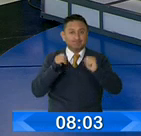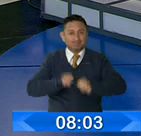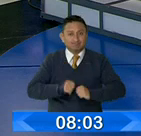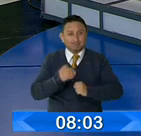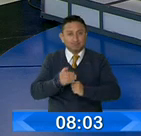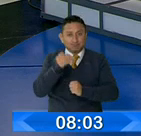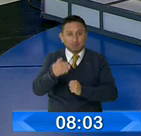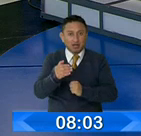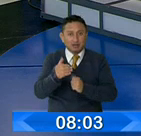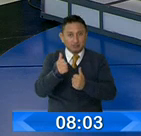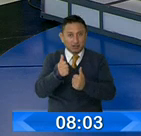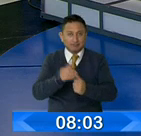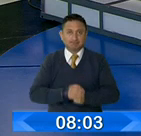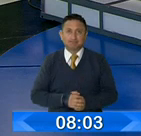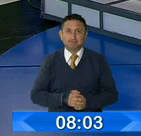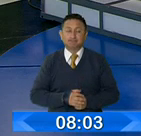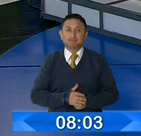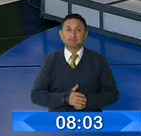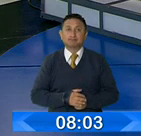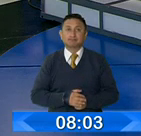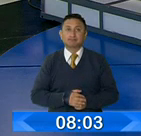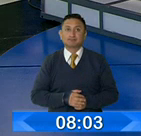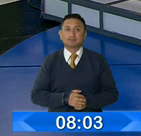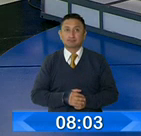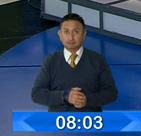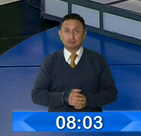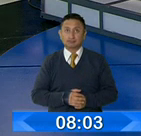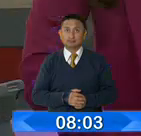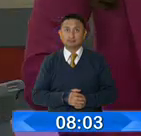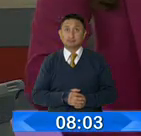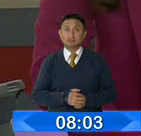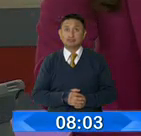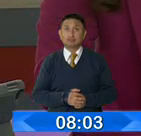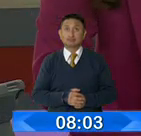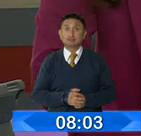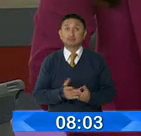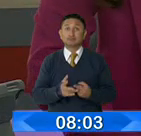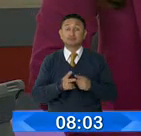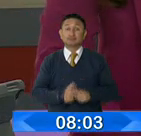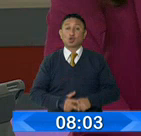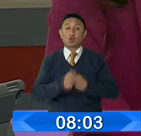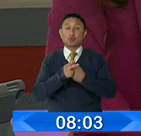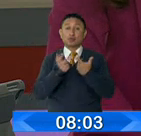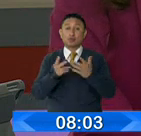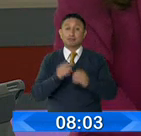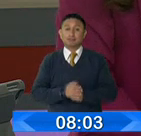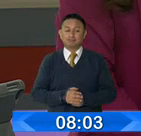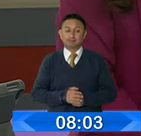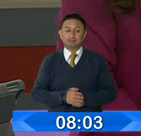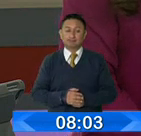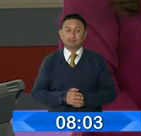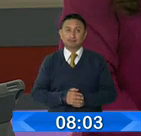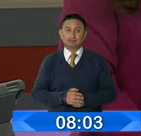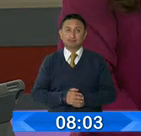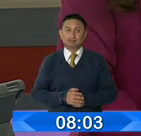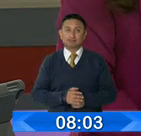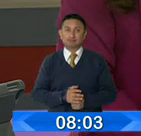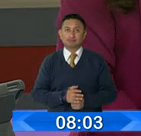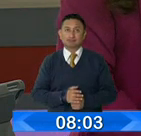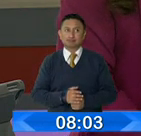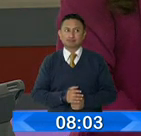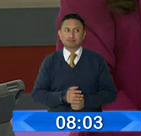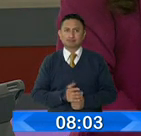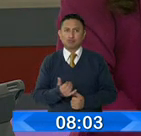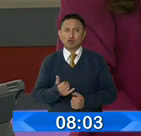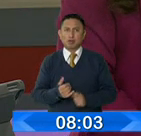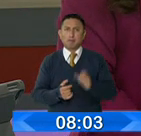luz al final del turno. Bueno, vamos a empezar ya con la información. Detrás de cada persona que espera en